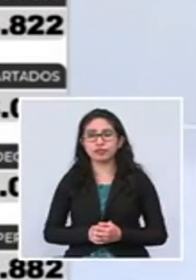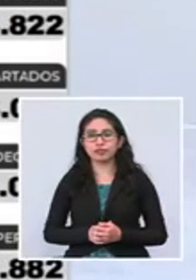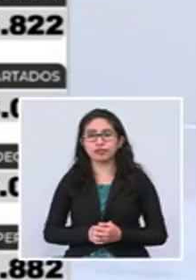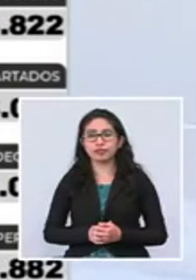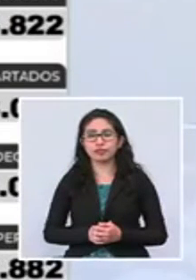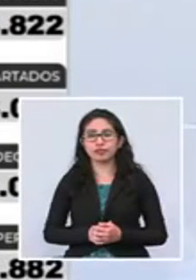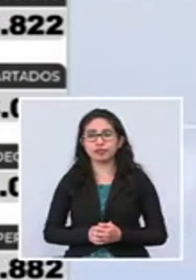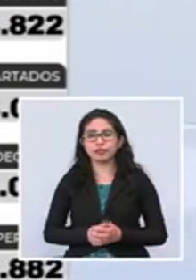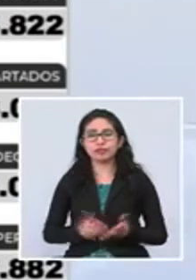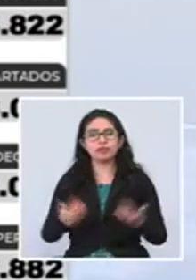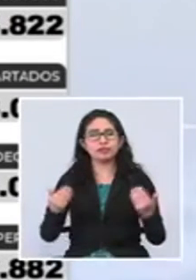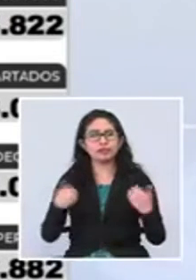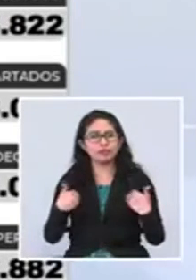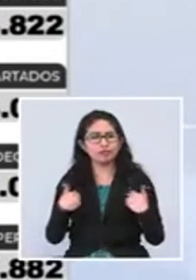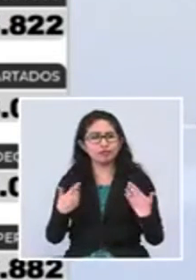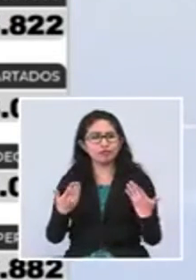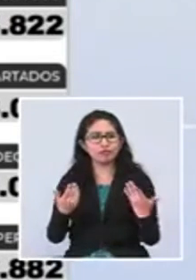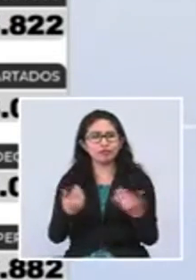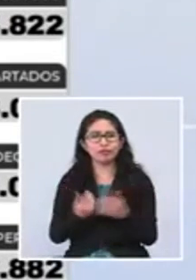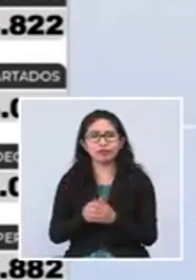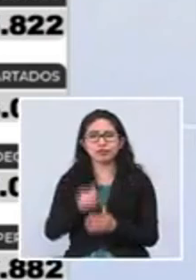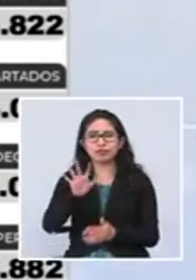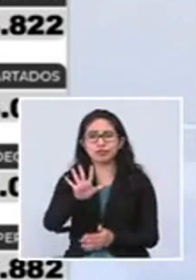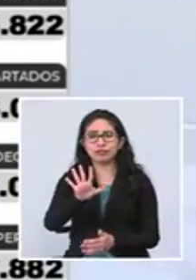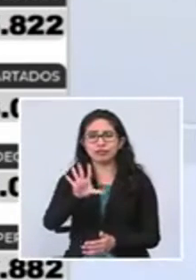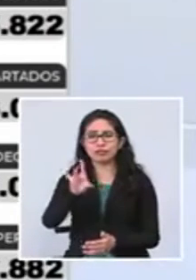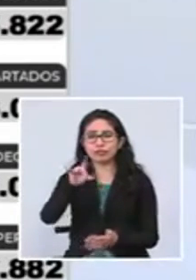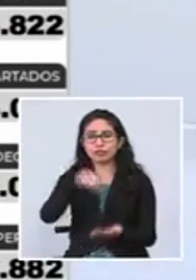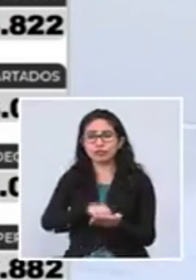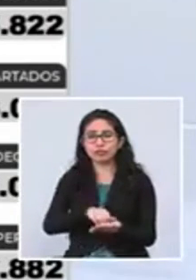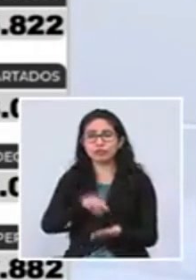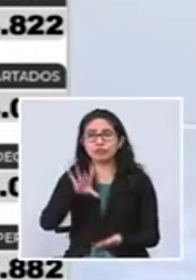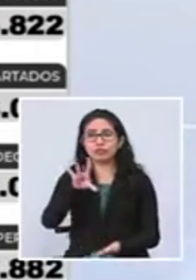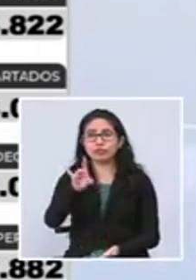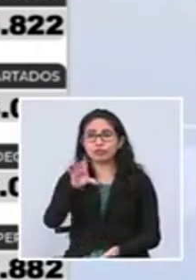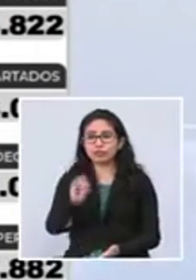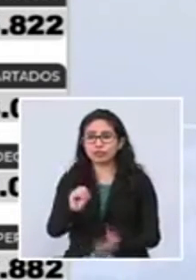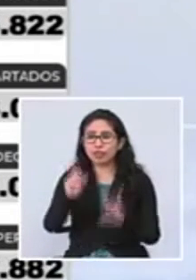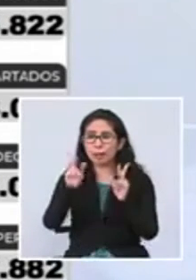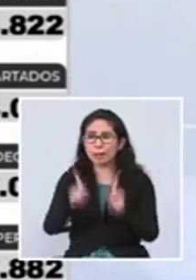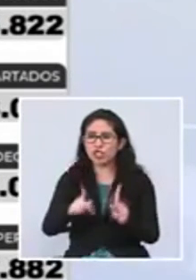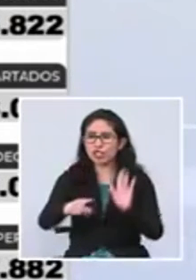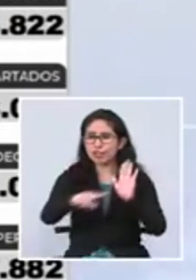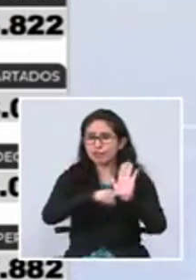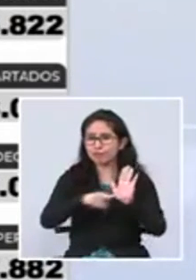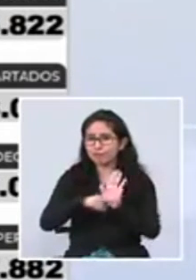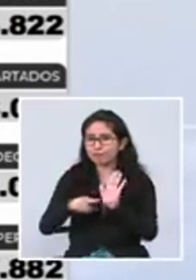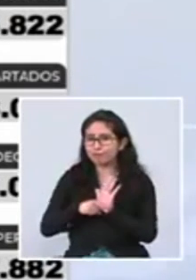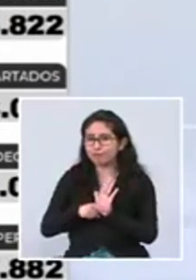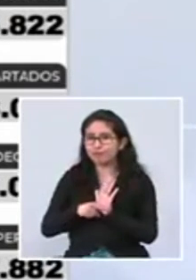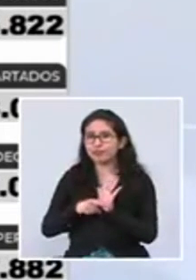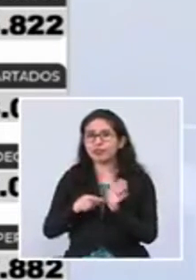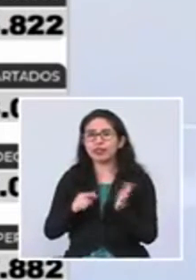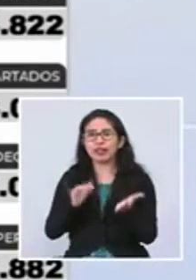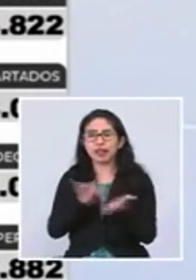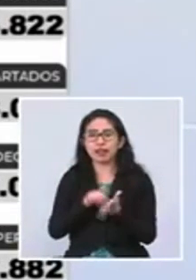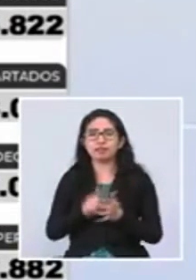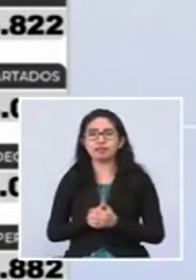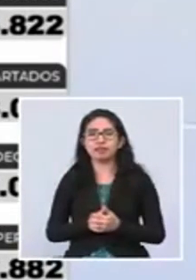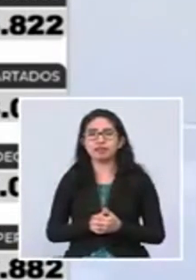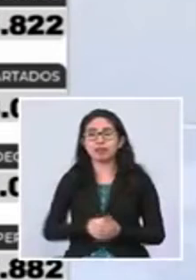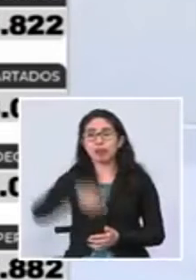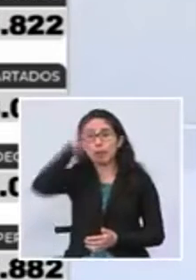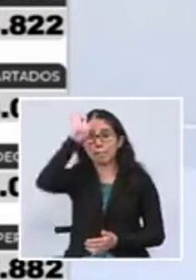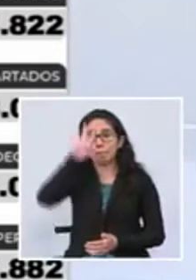Registramos un total de 58.08. 58.080 casos descartados que corresponden a